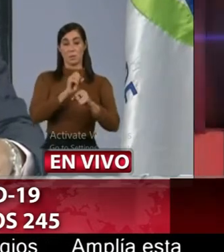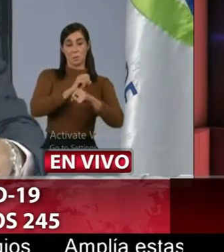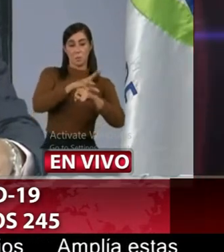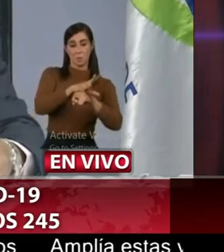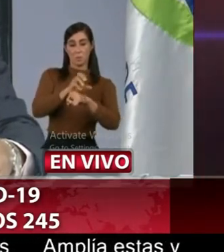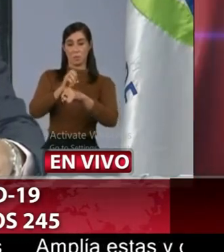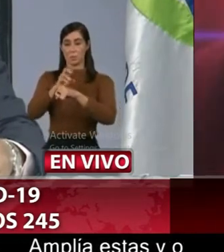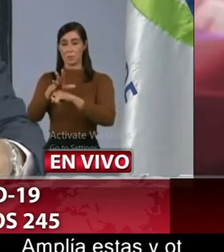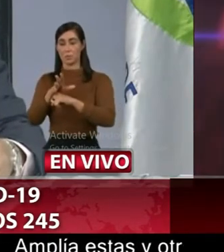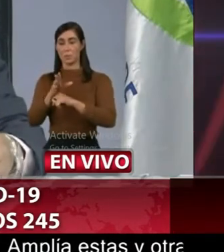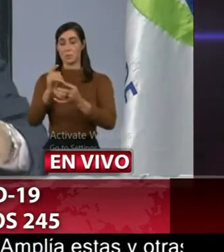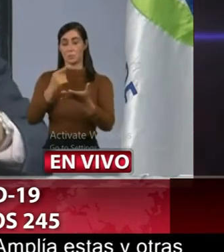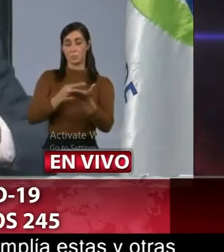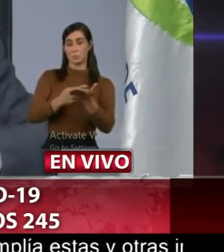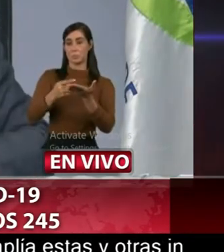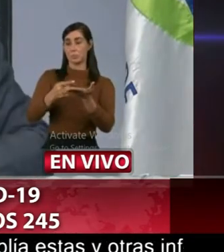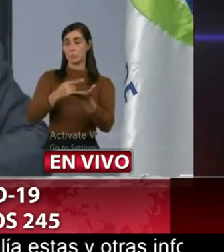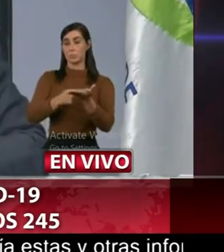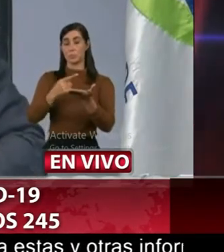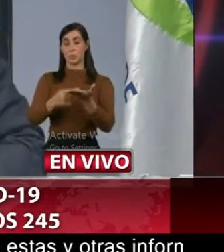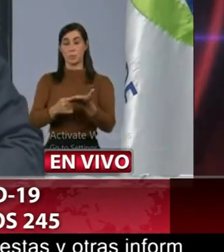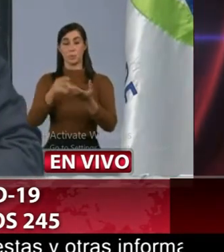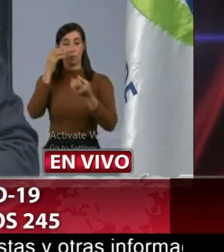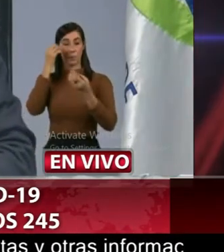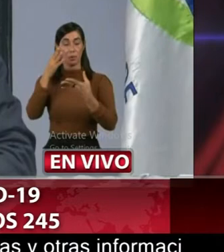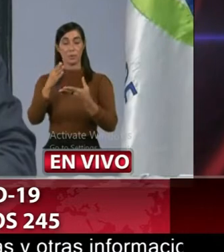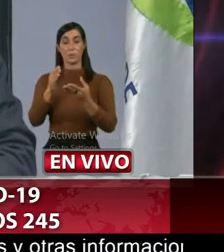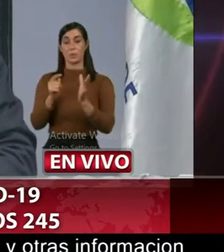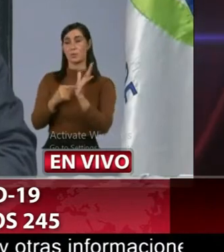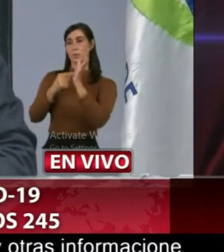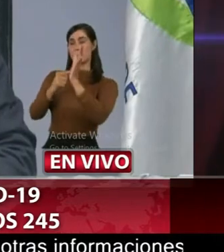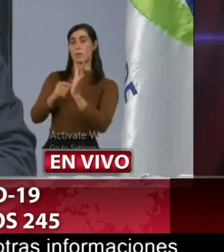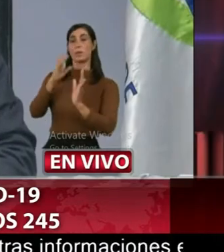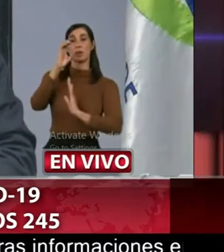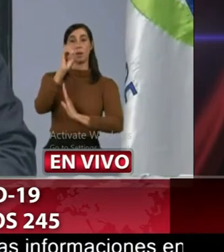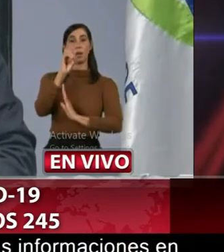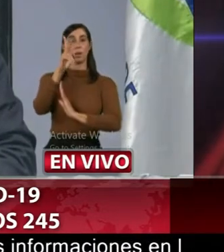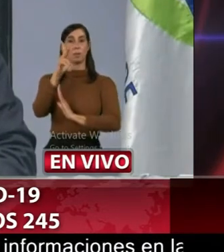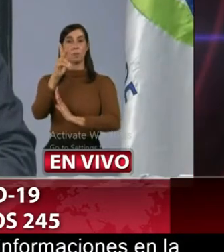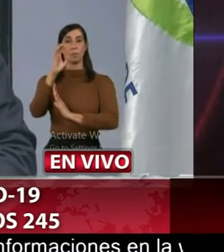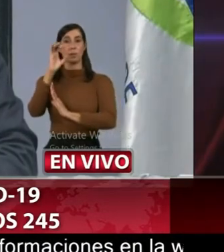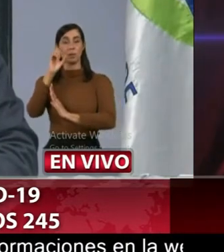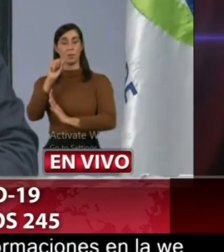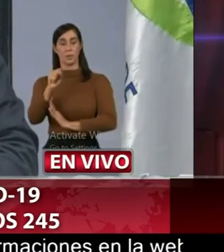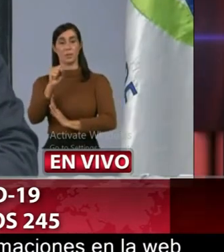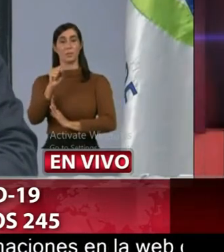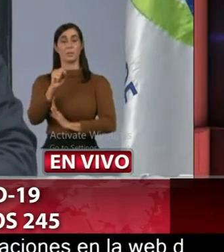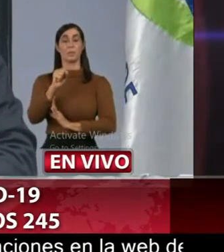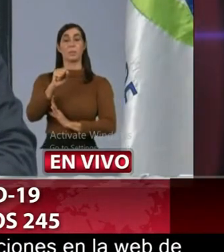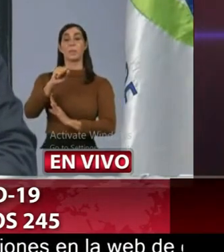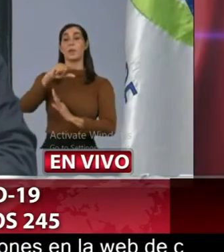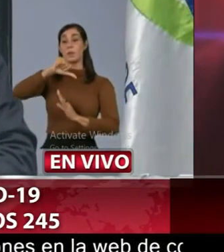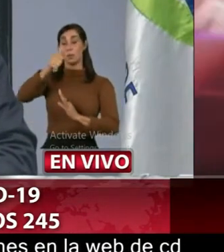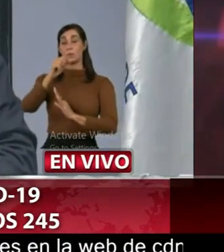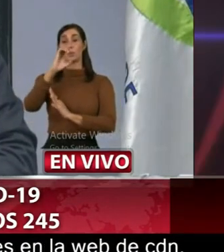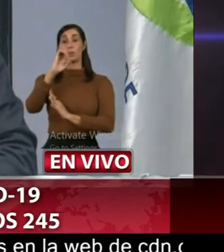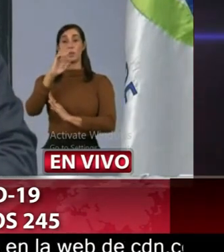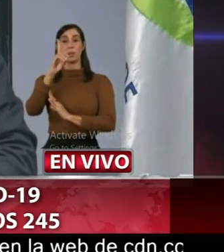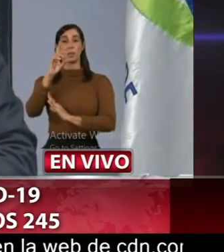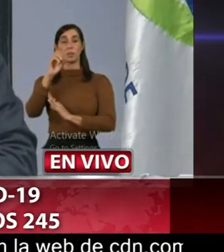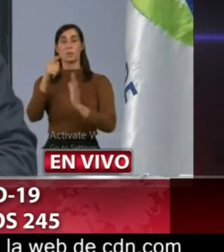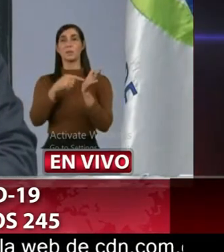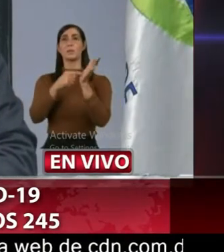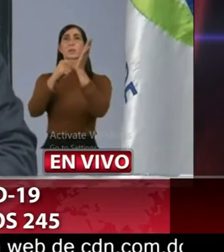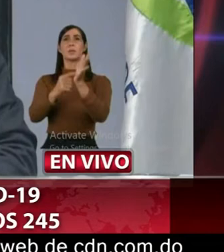se comparte la información con la OPS y el CDC de Atlanta que son nuestros asesores